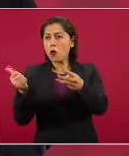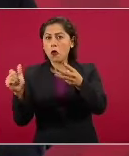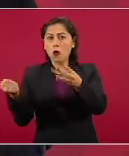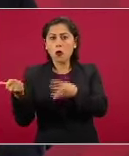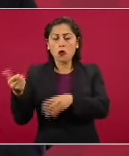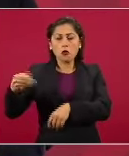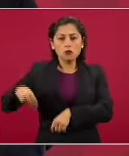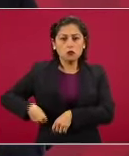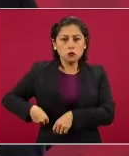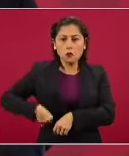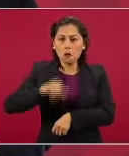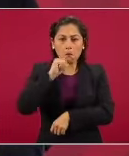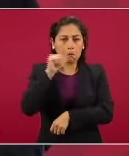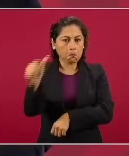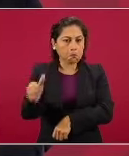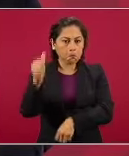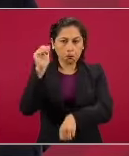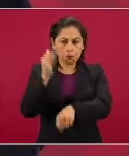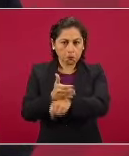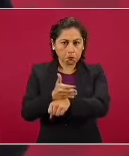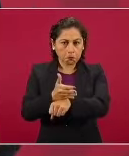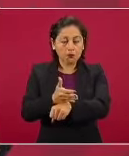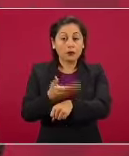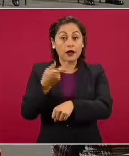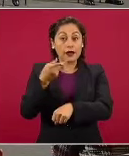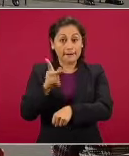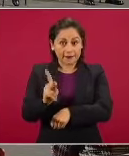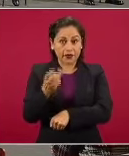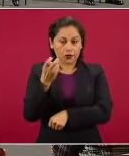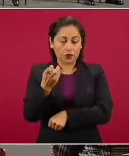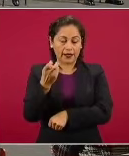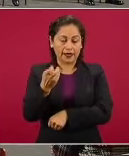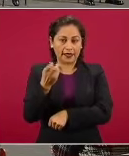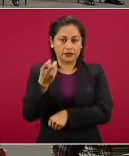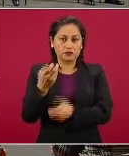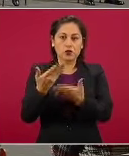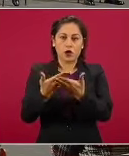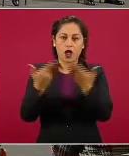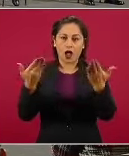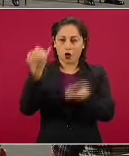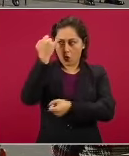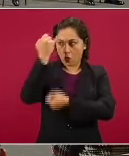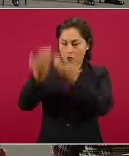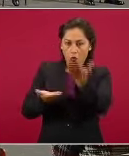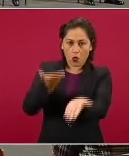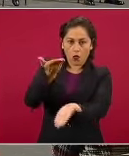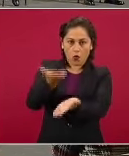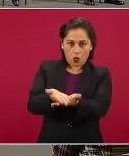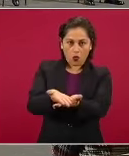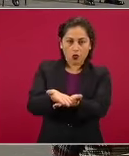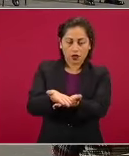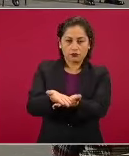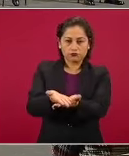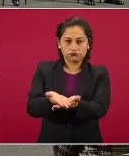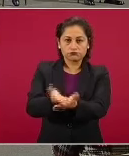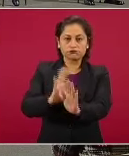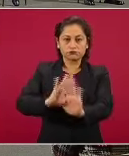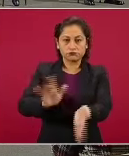Ahora, con esta iniciativa, con esta reforma a